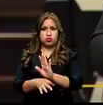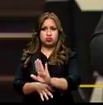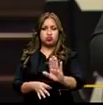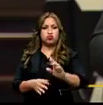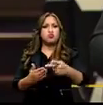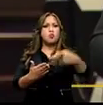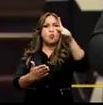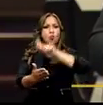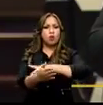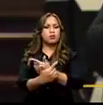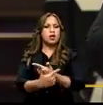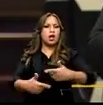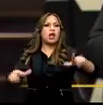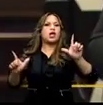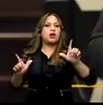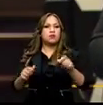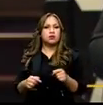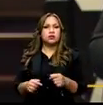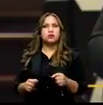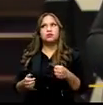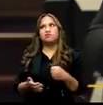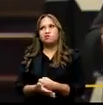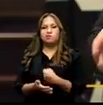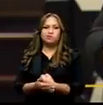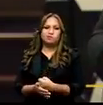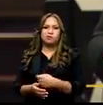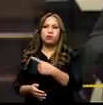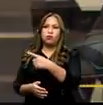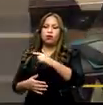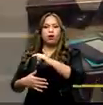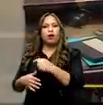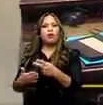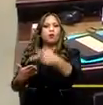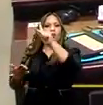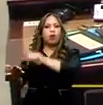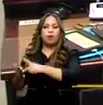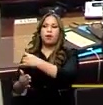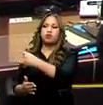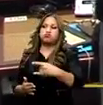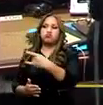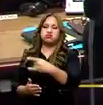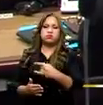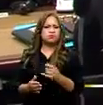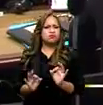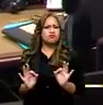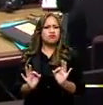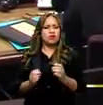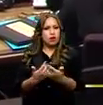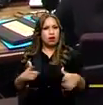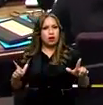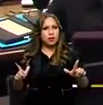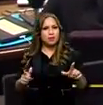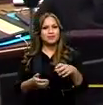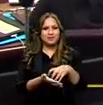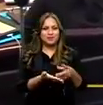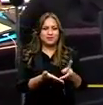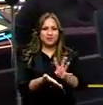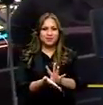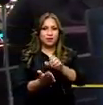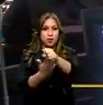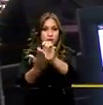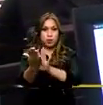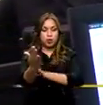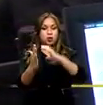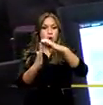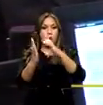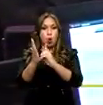con software libre, sin verse obligado a instalarlo por su cuenta. El Pleno de la Asamblea Nacional decidió que el